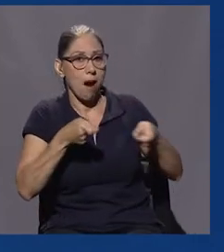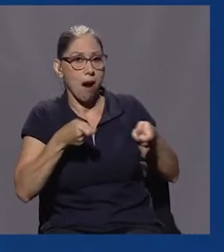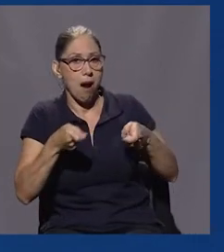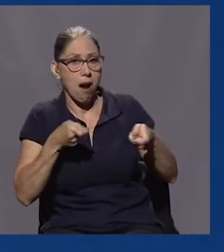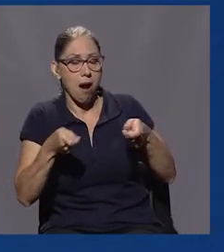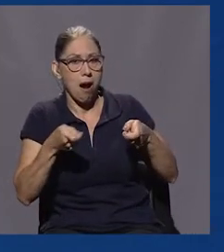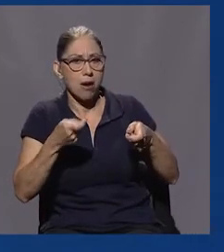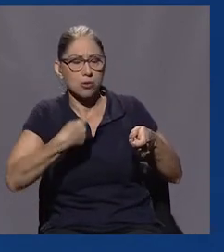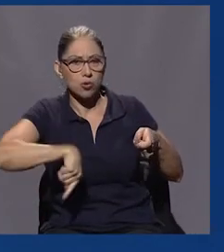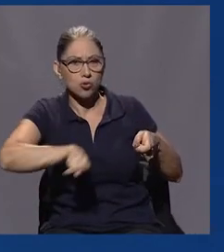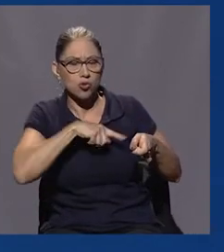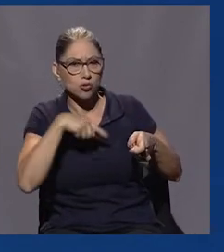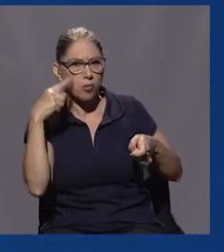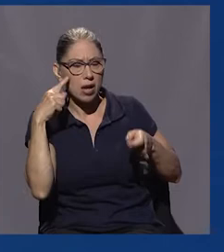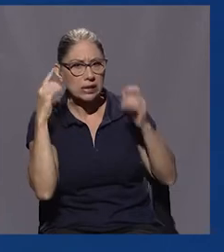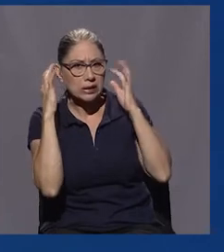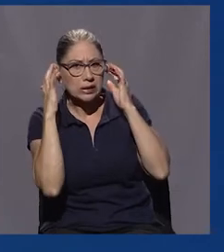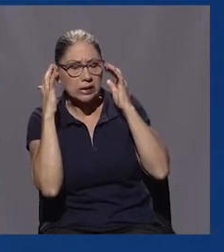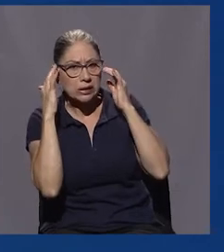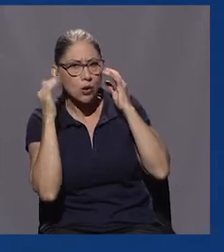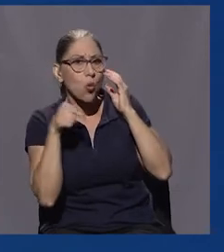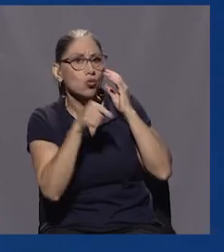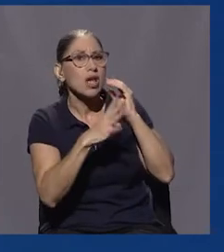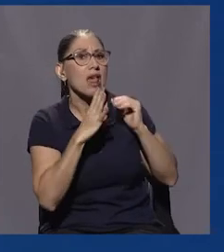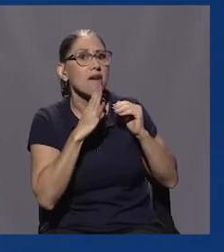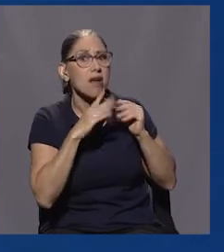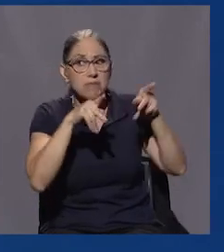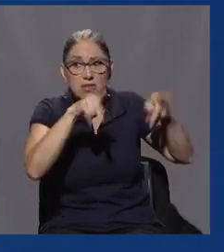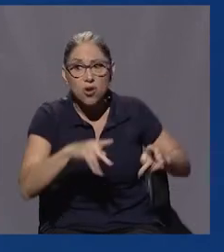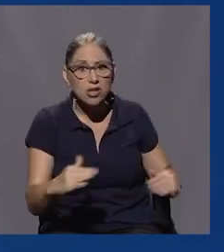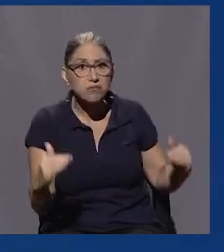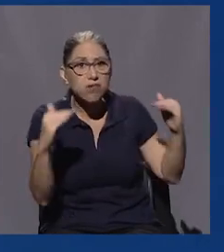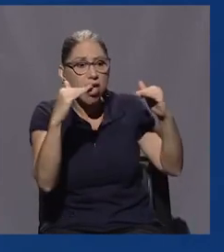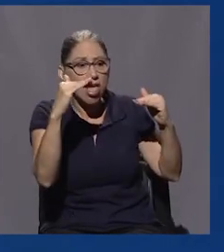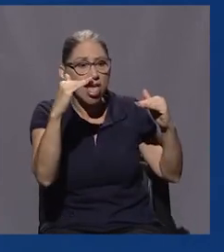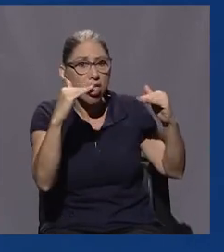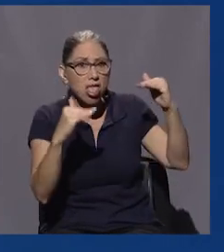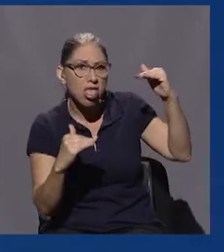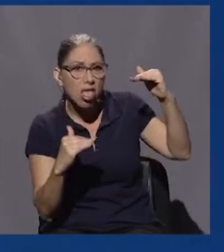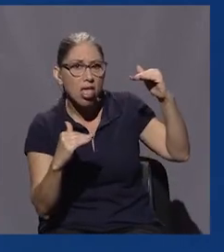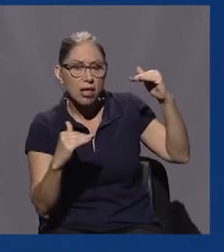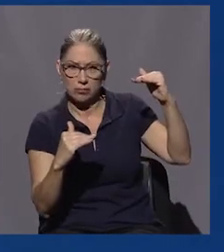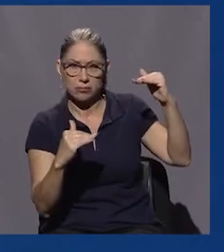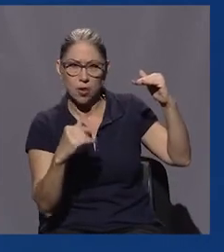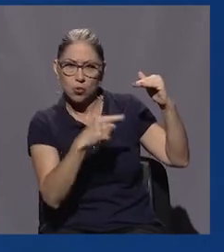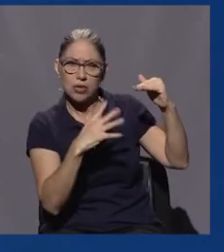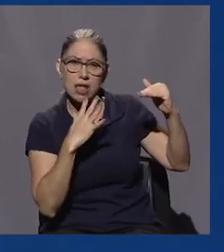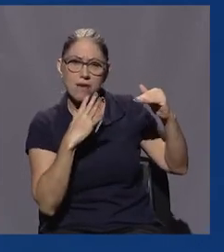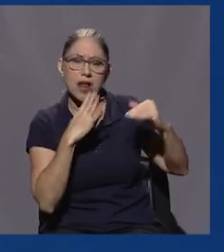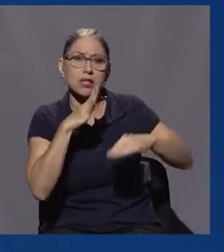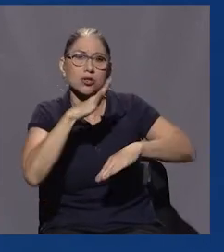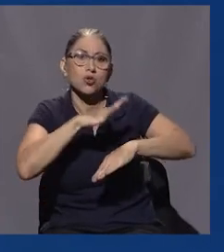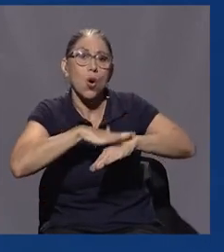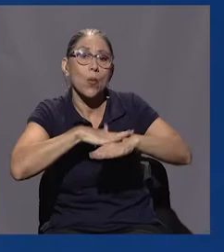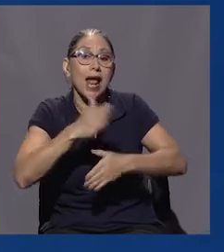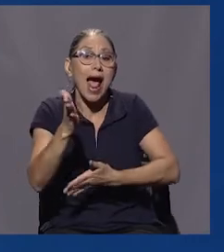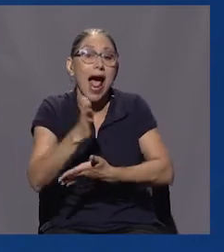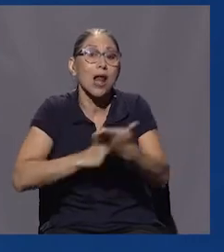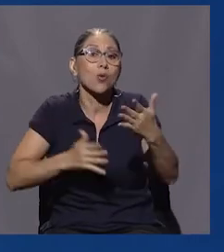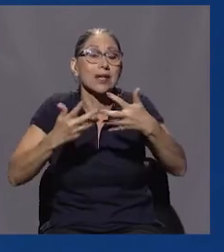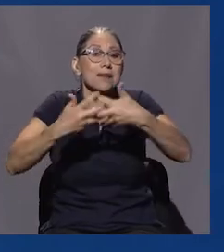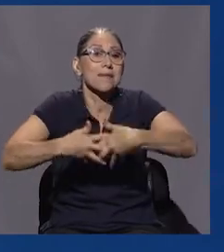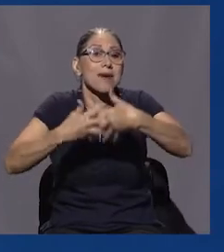es motivo de preocupación y usted habla de desigualdades. Cuando plantea desigualdades de inmediato habla de patrones morosos.